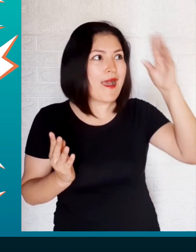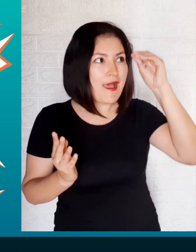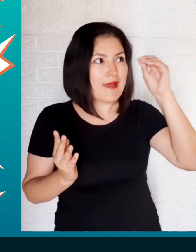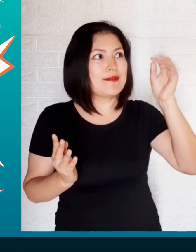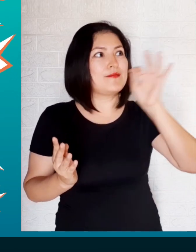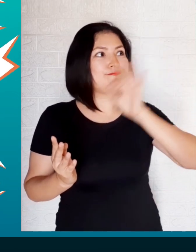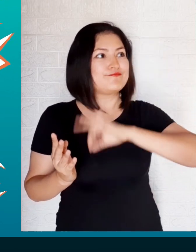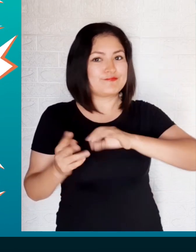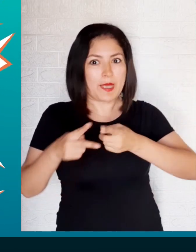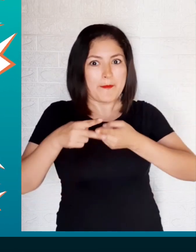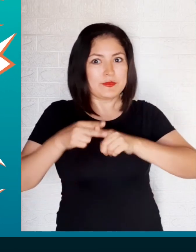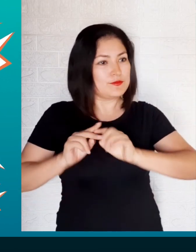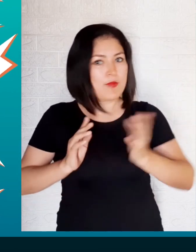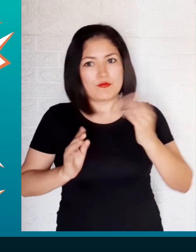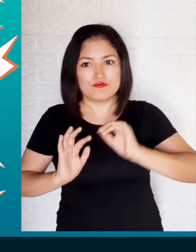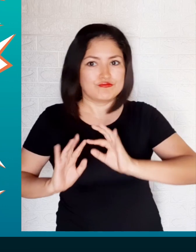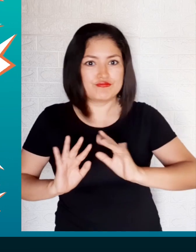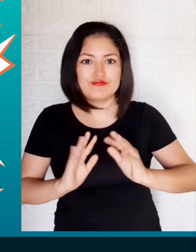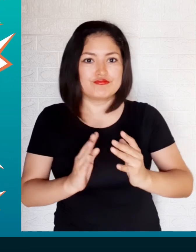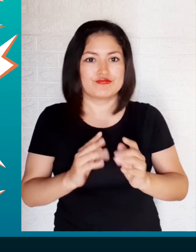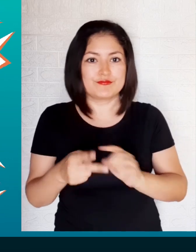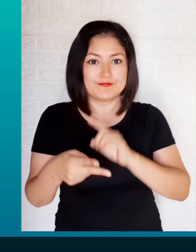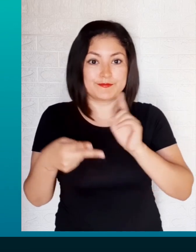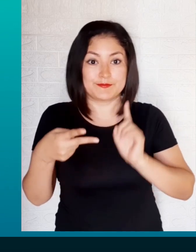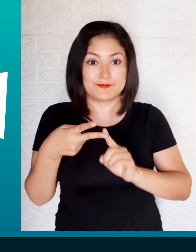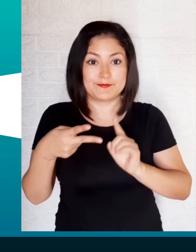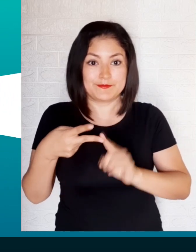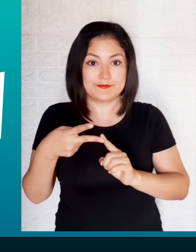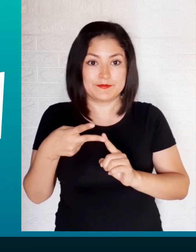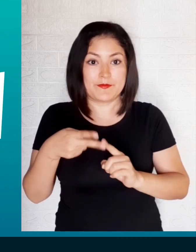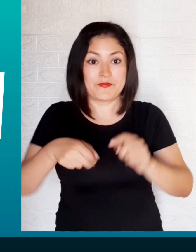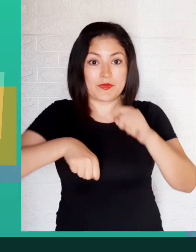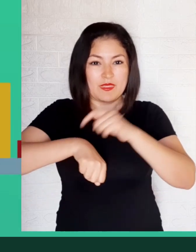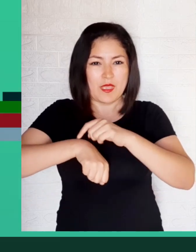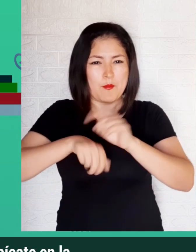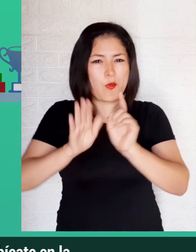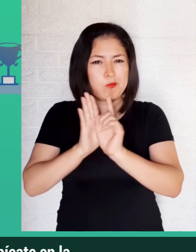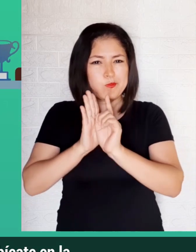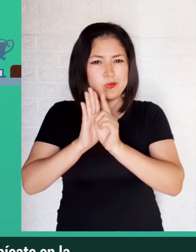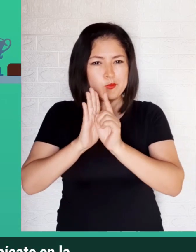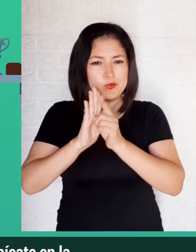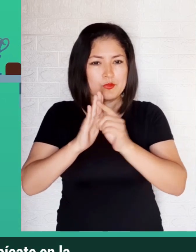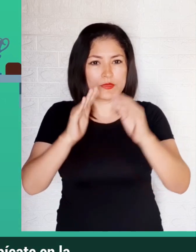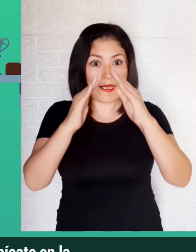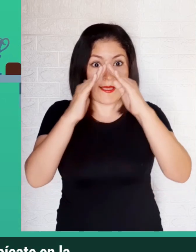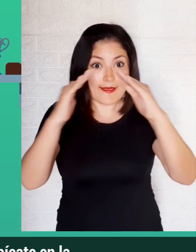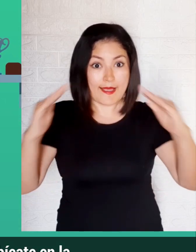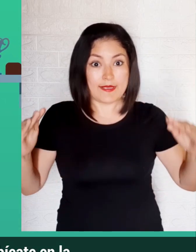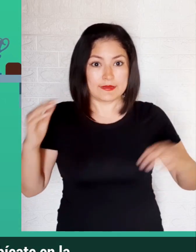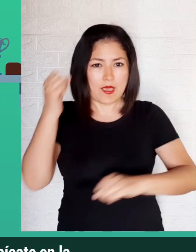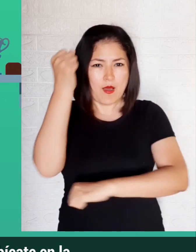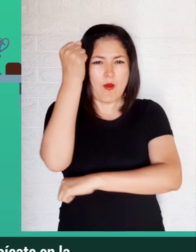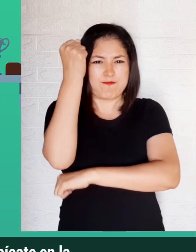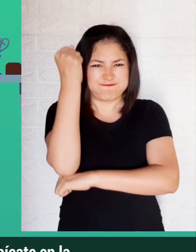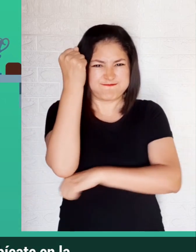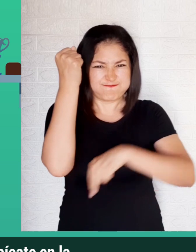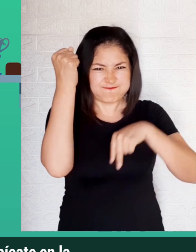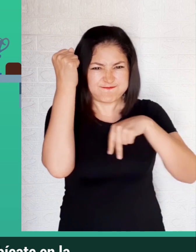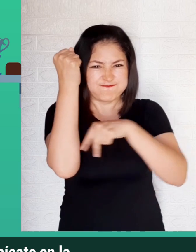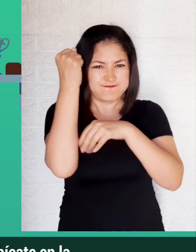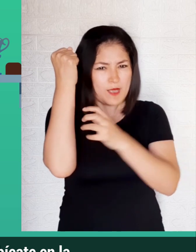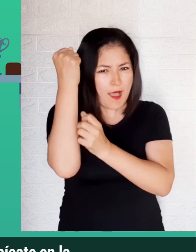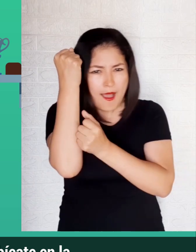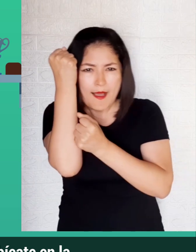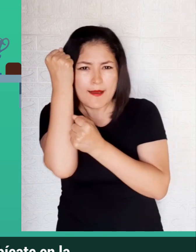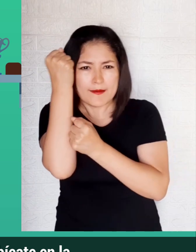Este sonido representa la ocurrencia del sismo. Momento 2. Durante los dos primeros minutos, ubícate en la zona